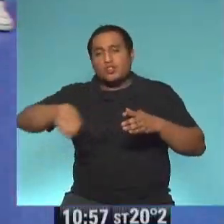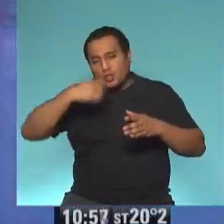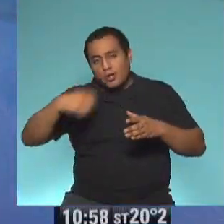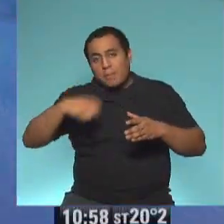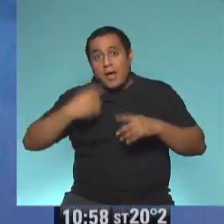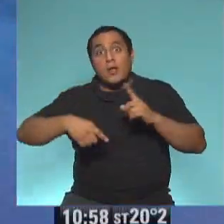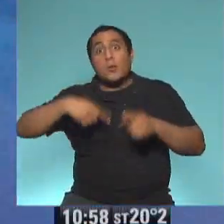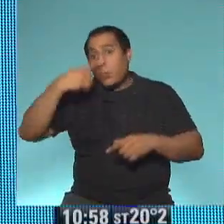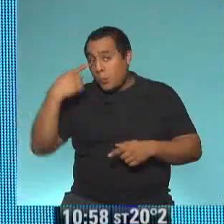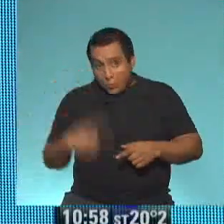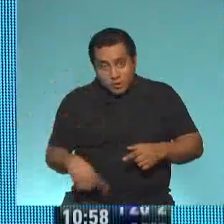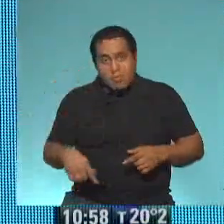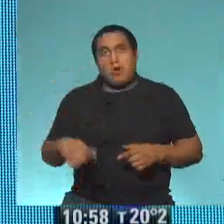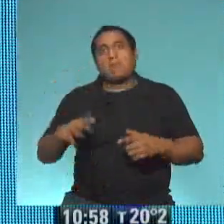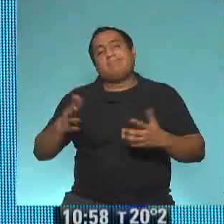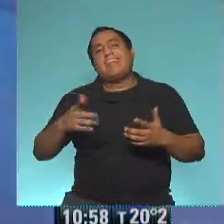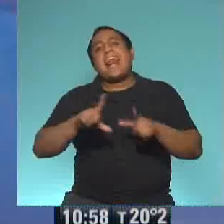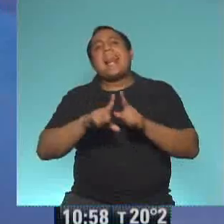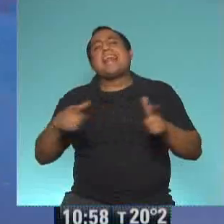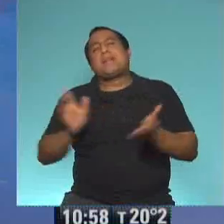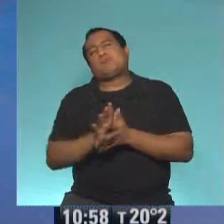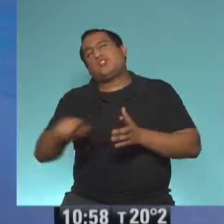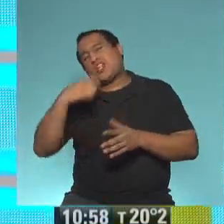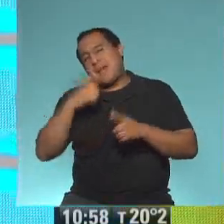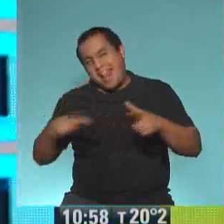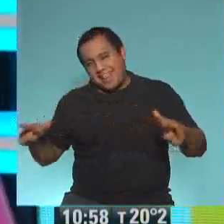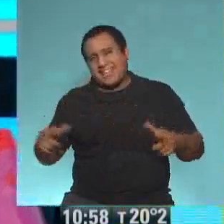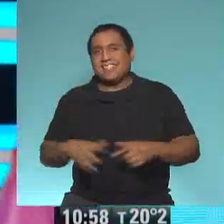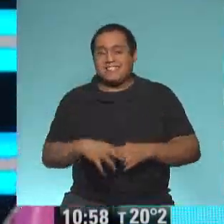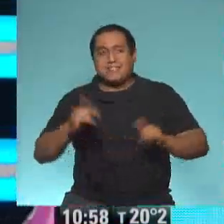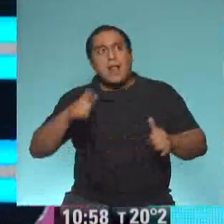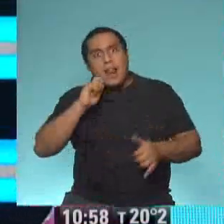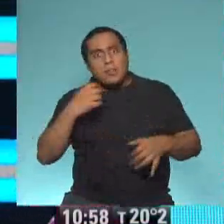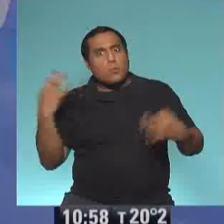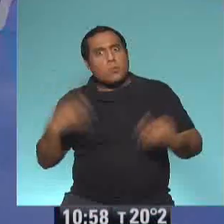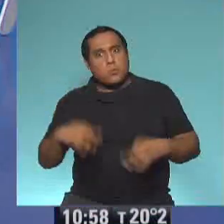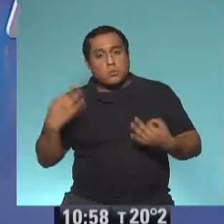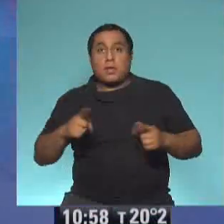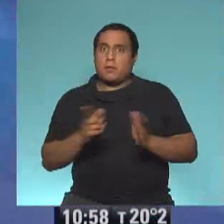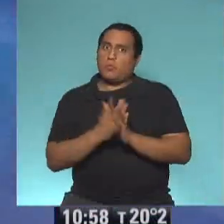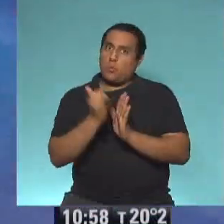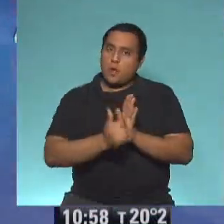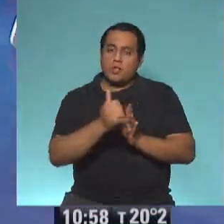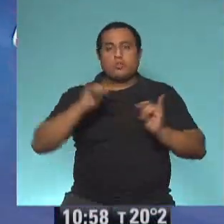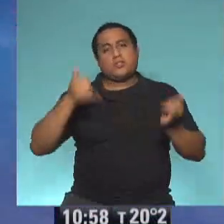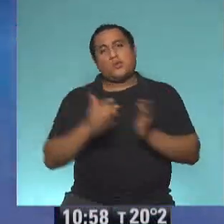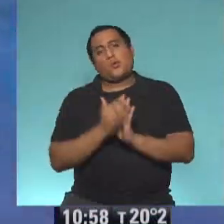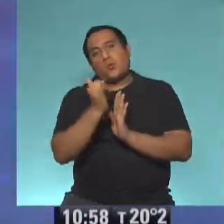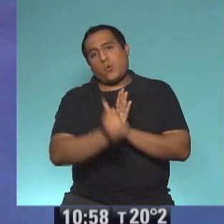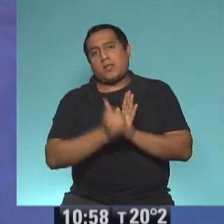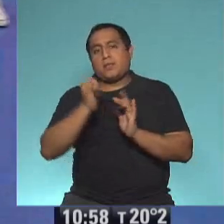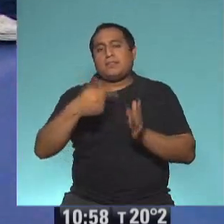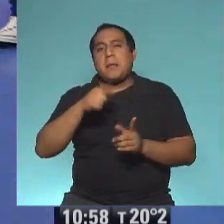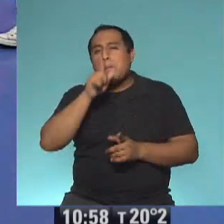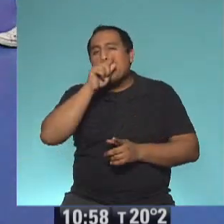por último, una sopa de letras. Una sopa de letras. Claro, que estuvo buenísimo. También contamos un cuento. Y contamos un cuento, claro.